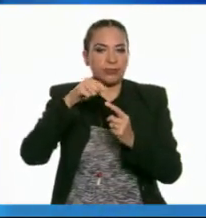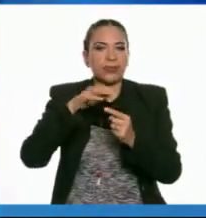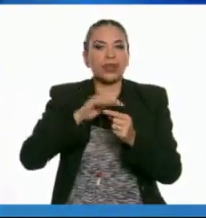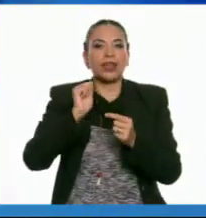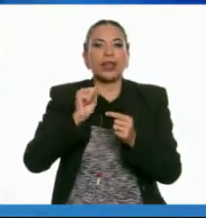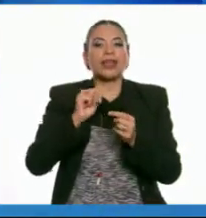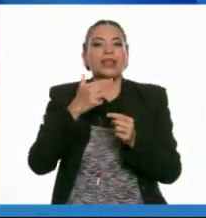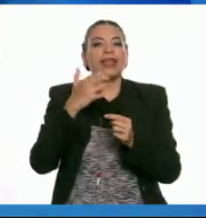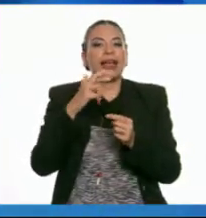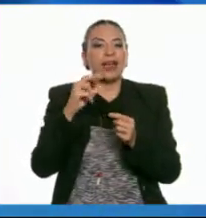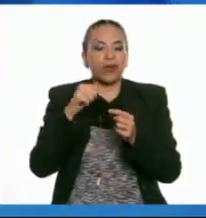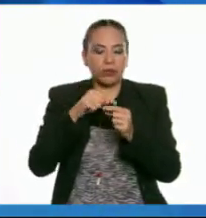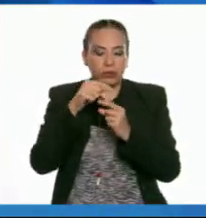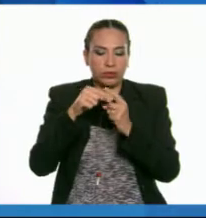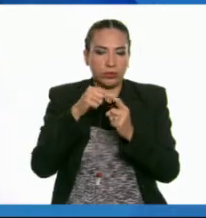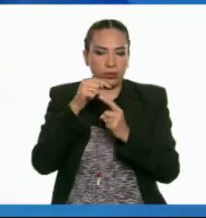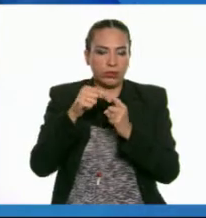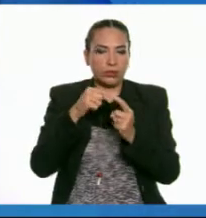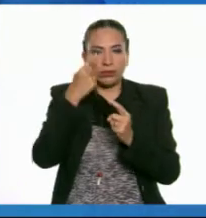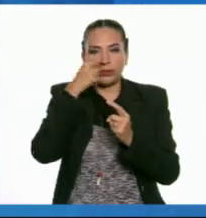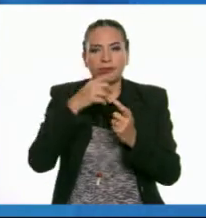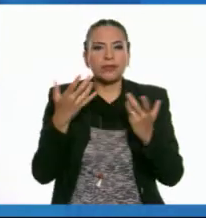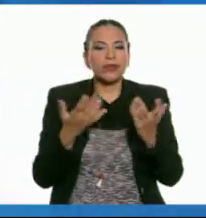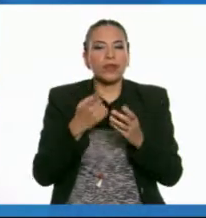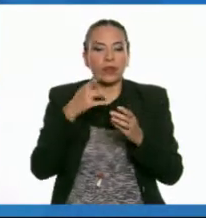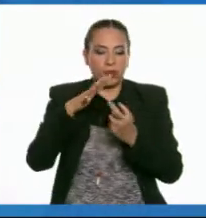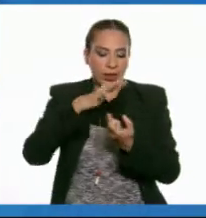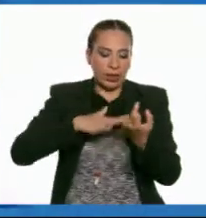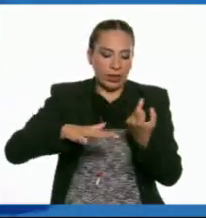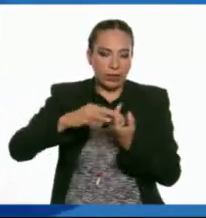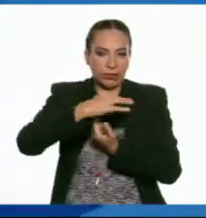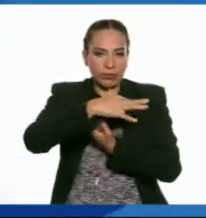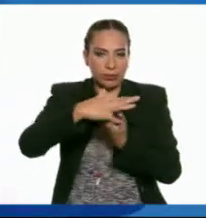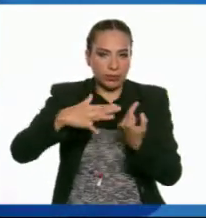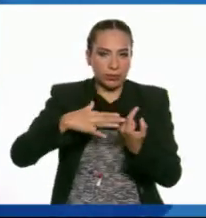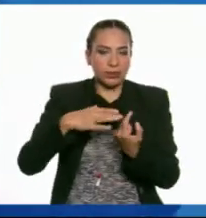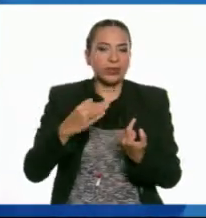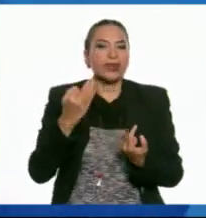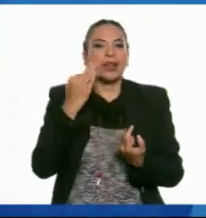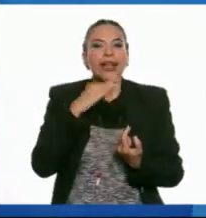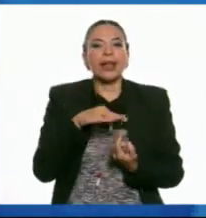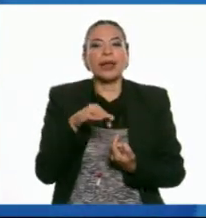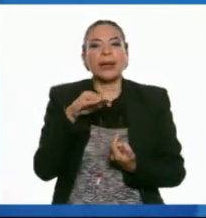barra de hierro para crear un campo magnético artificial.